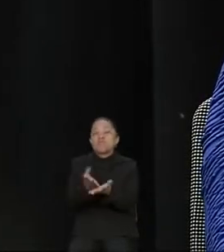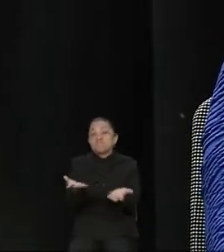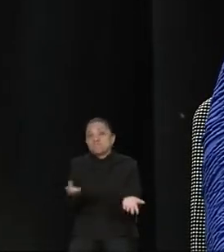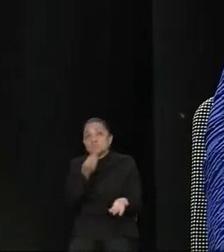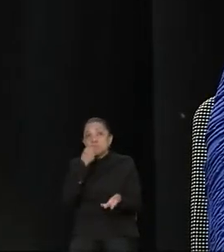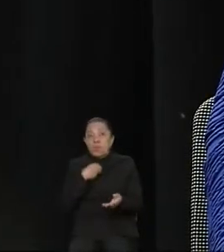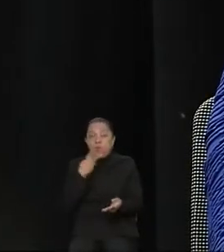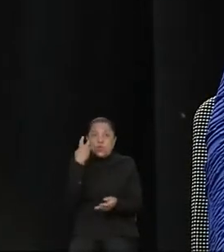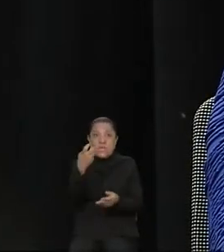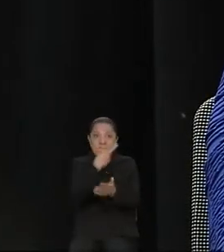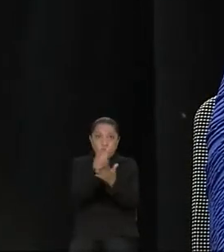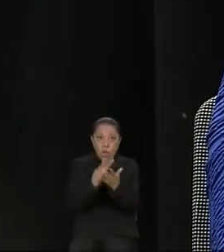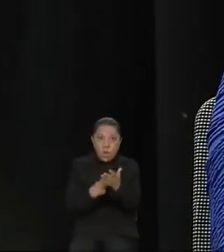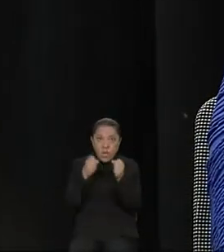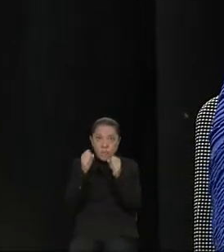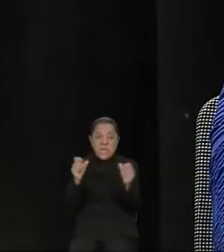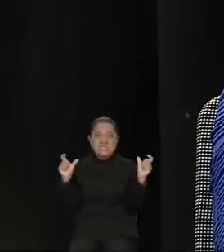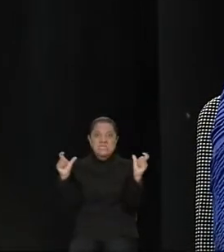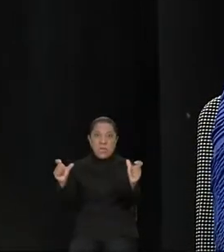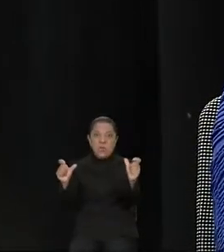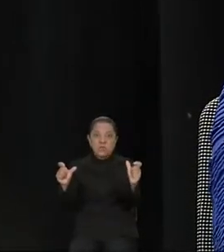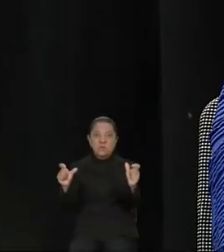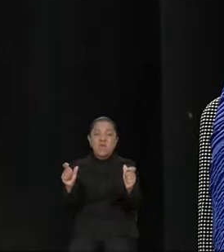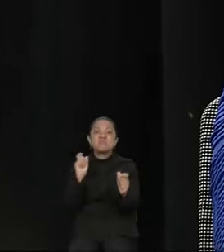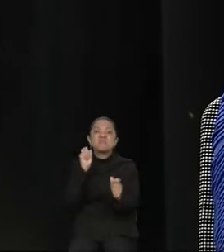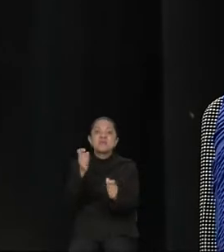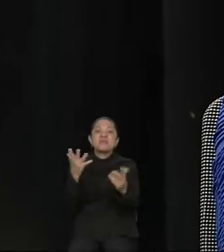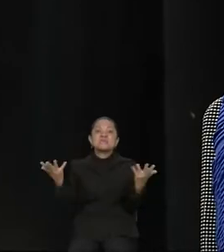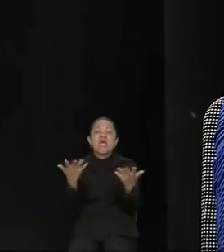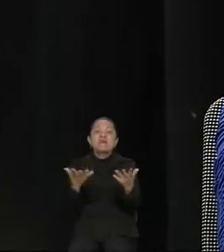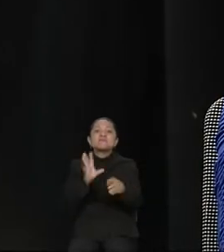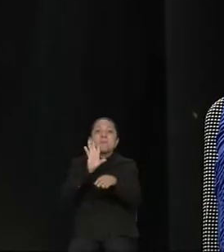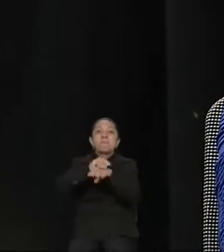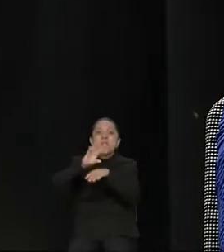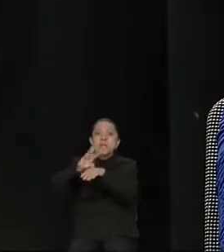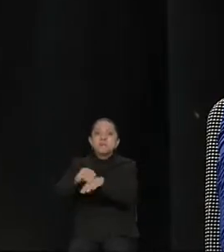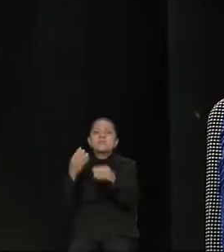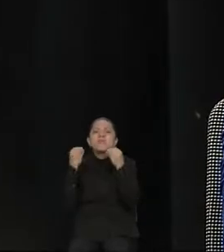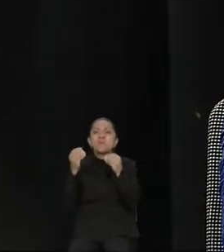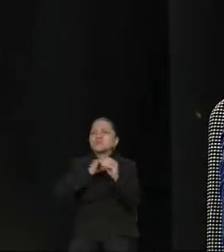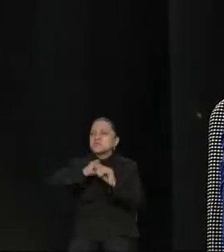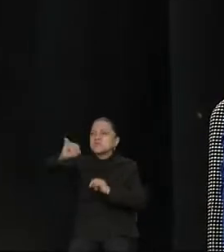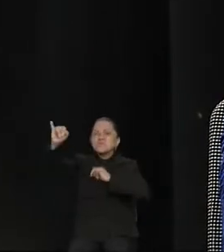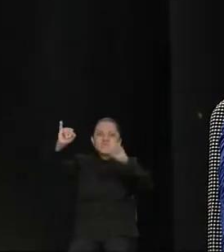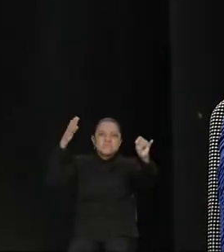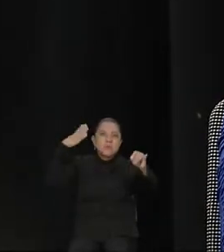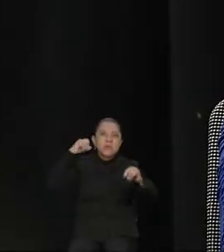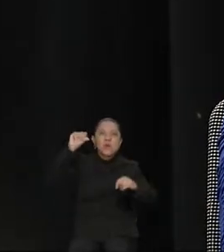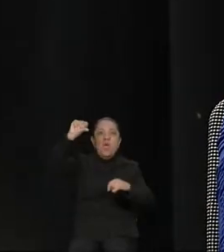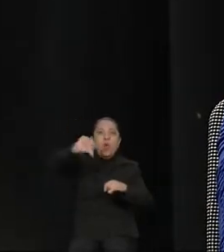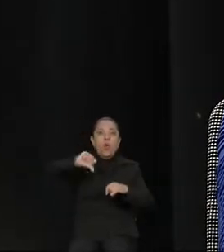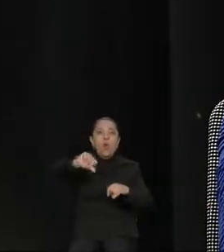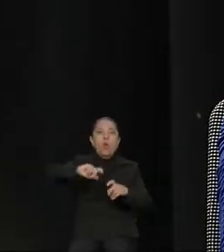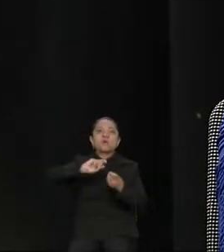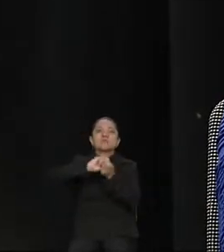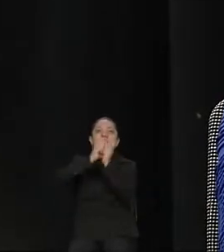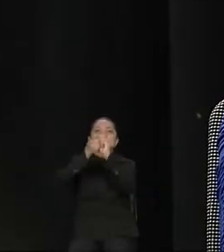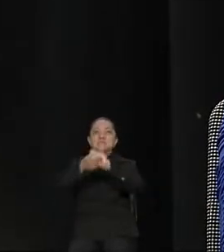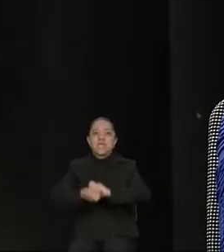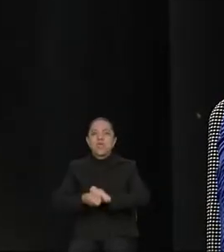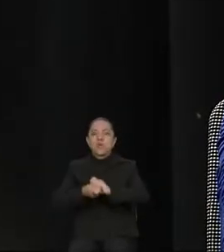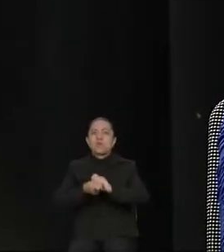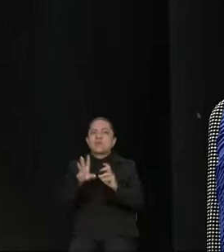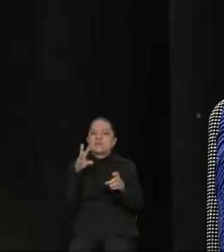de seguridad lo único que ha hecho es permitir que en muchos rincones de Morelos hoy se conviertan en nido de delincuentes.